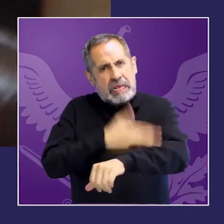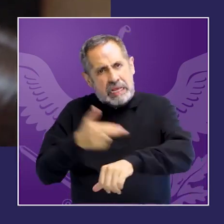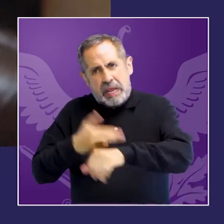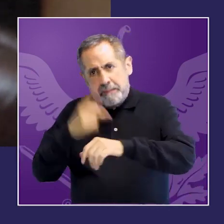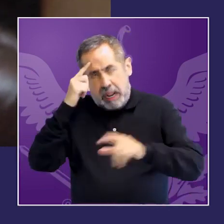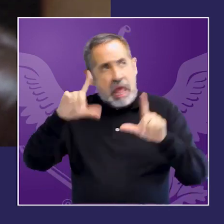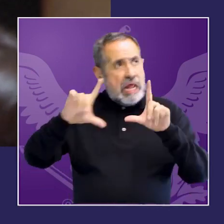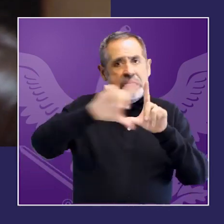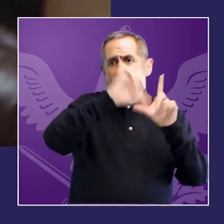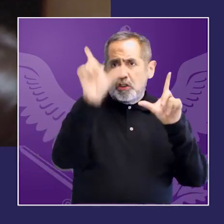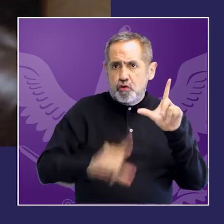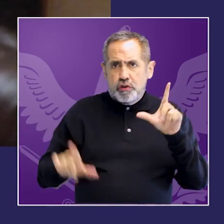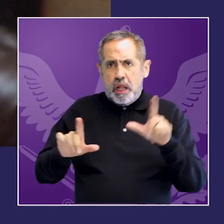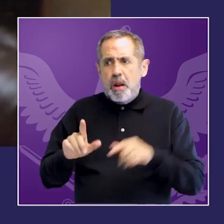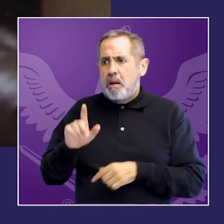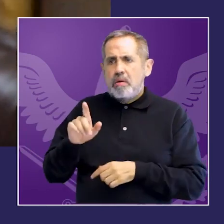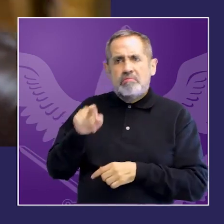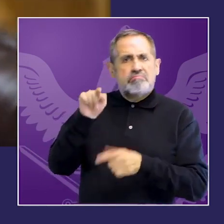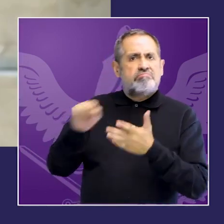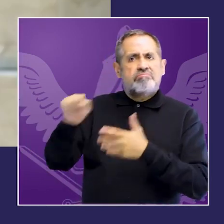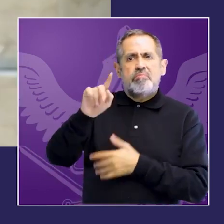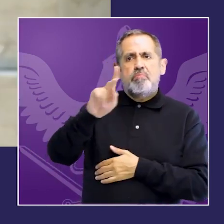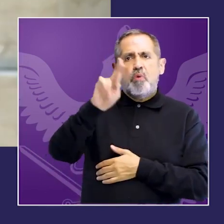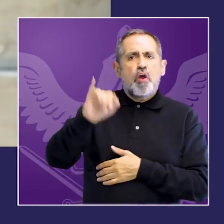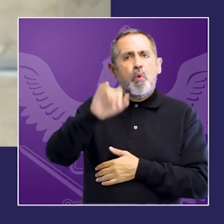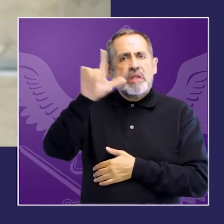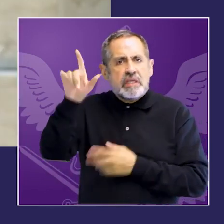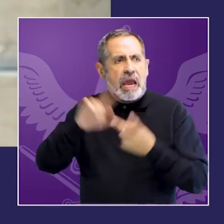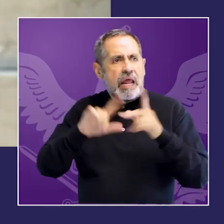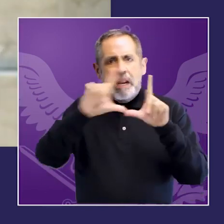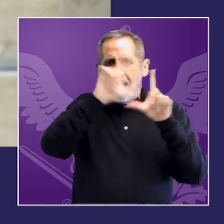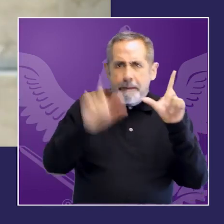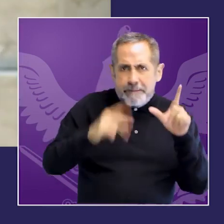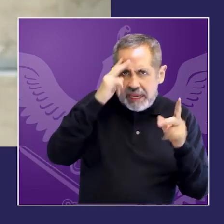nacional en los poderes judiciales ¿crees que lo están vos?